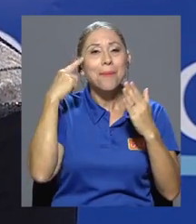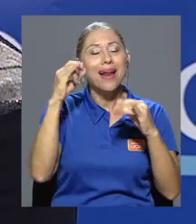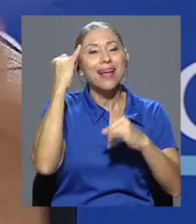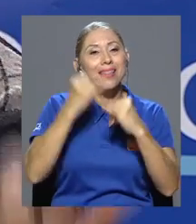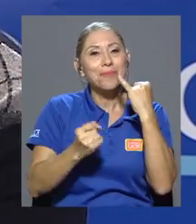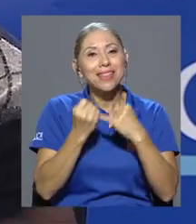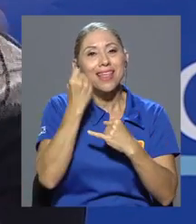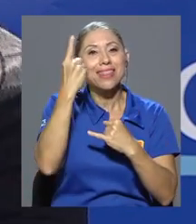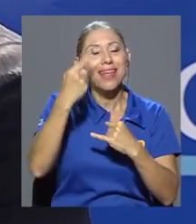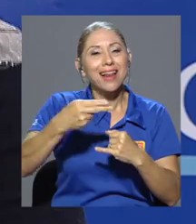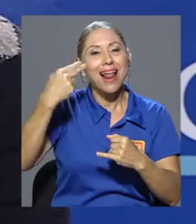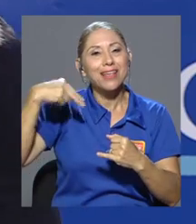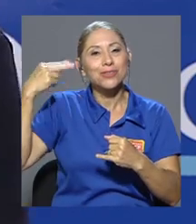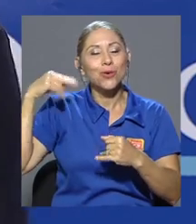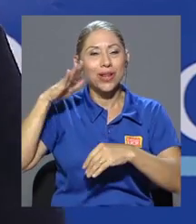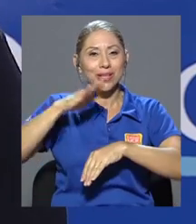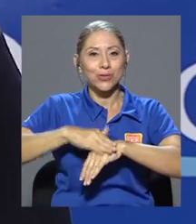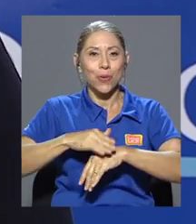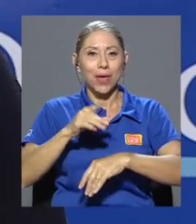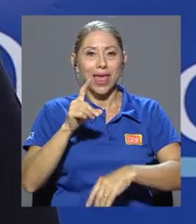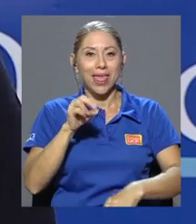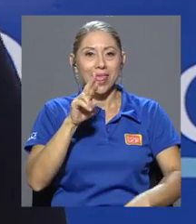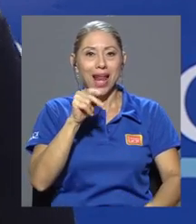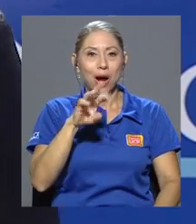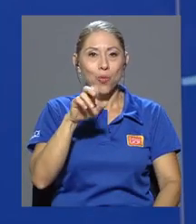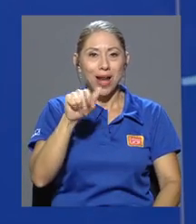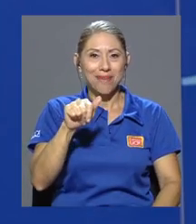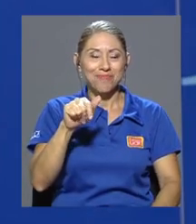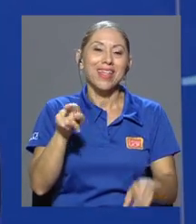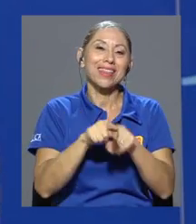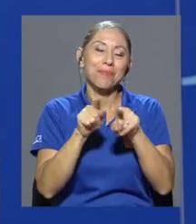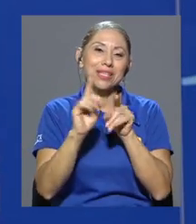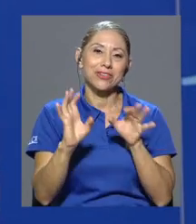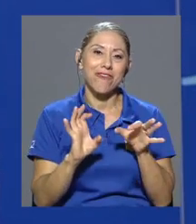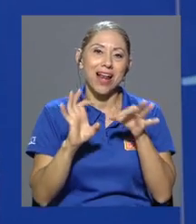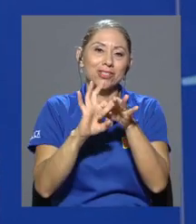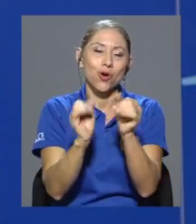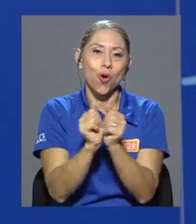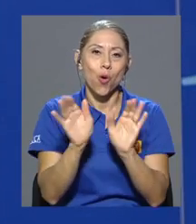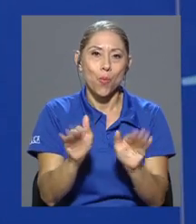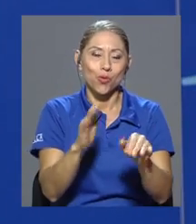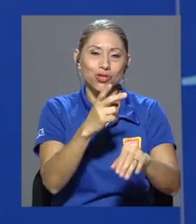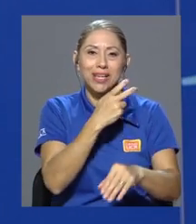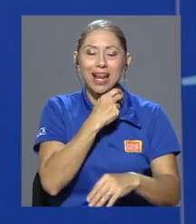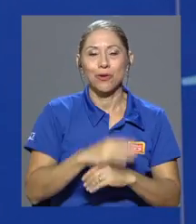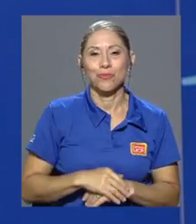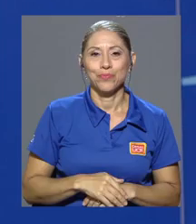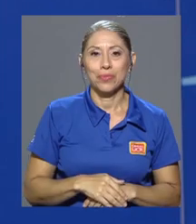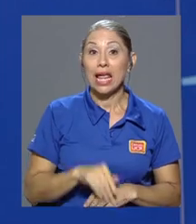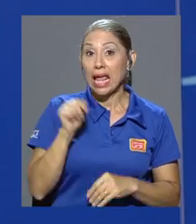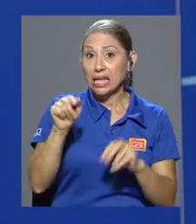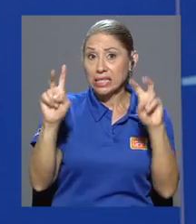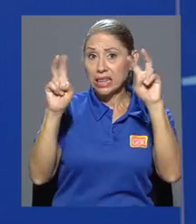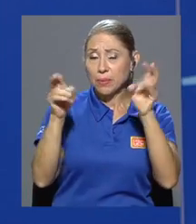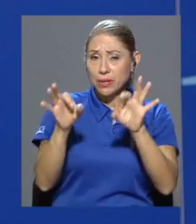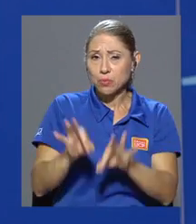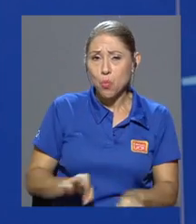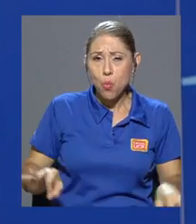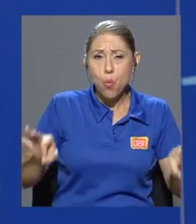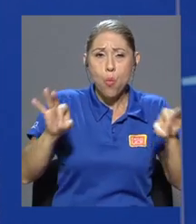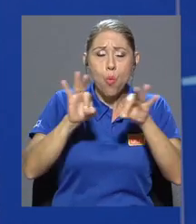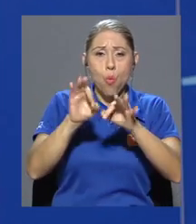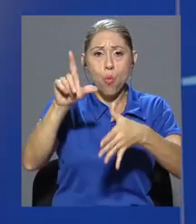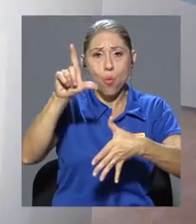historia, esta sobre Drácula y esta relación con los murciélagos. Para finalizar, Hernán, este tema es tan importante en América